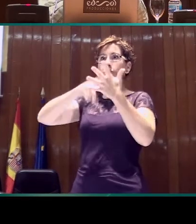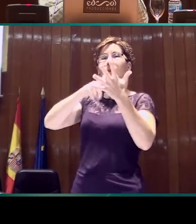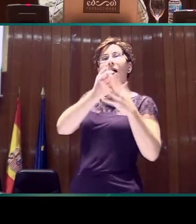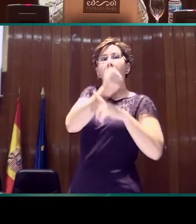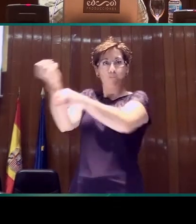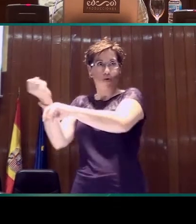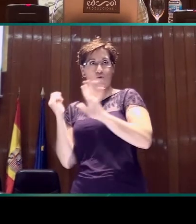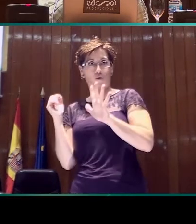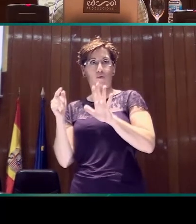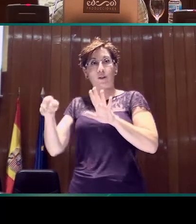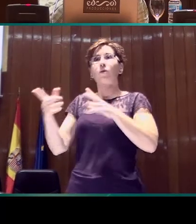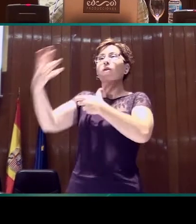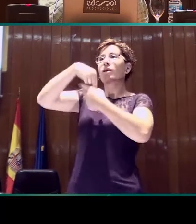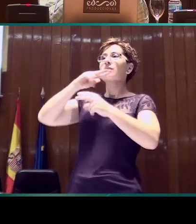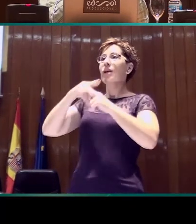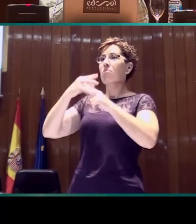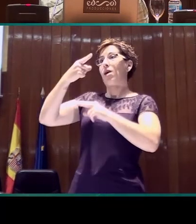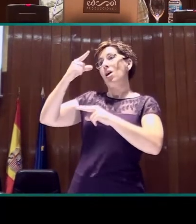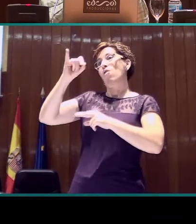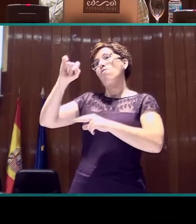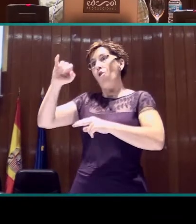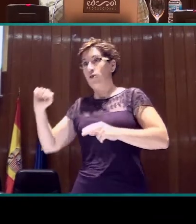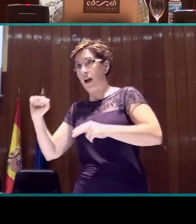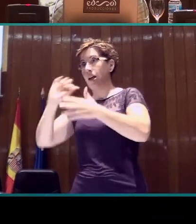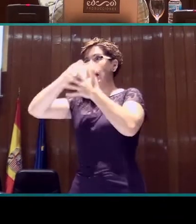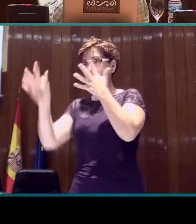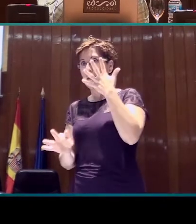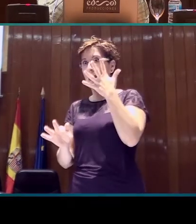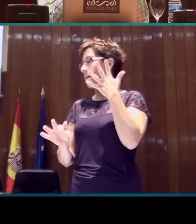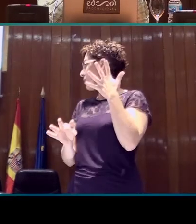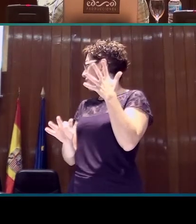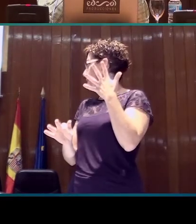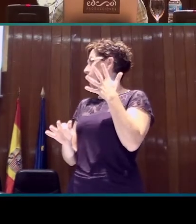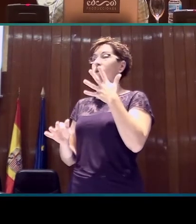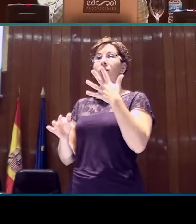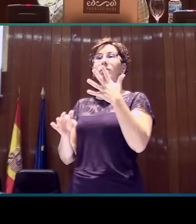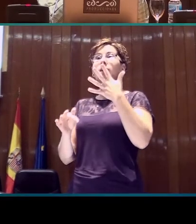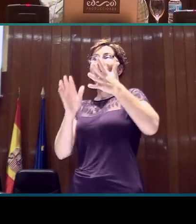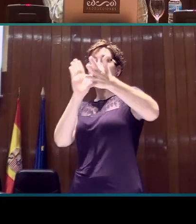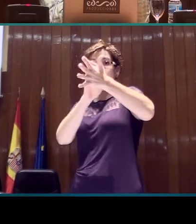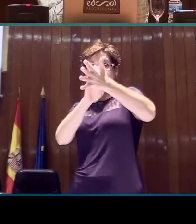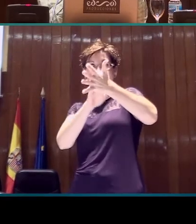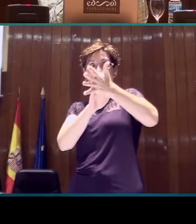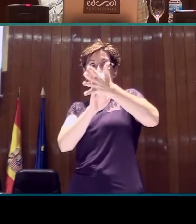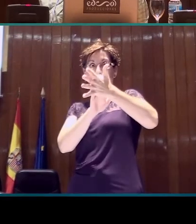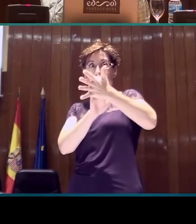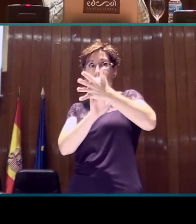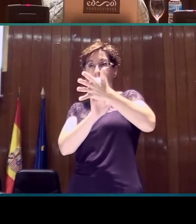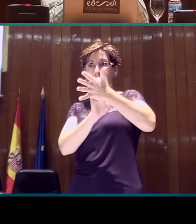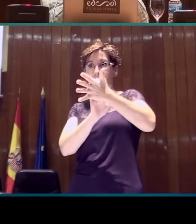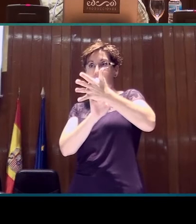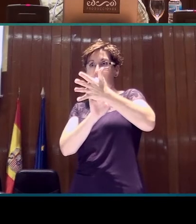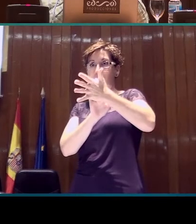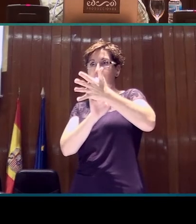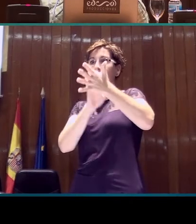a centrar en este caso en cuando esta mano está asignando una boya lista, no está asignando, o un signo lista, no está